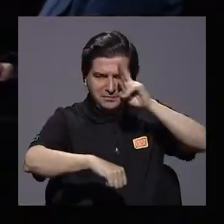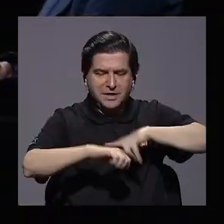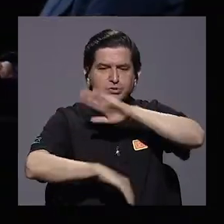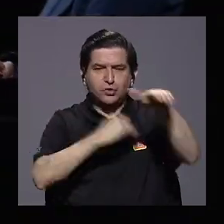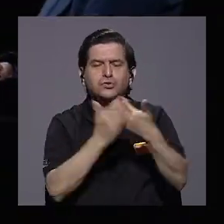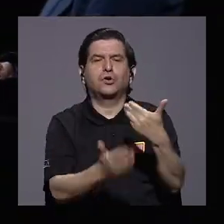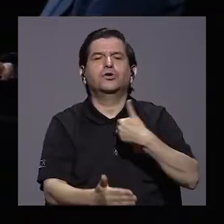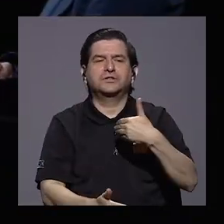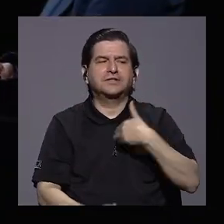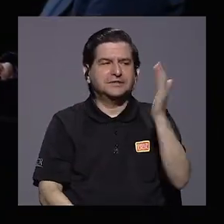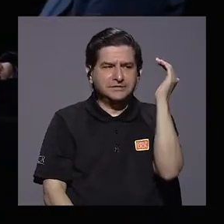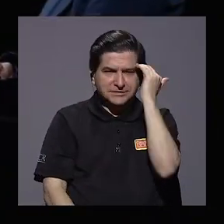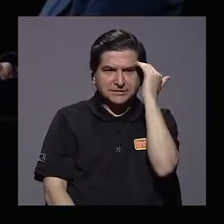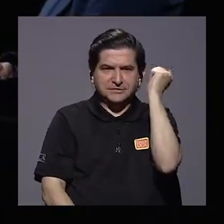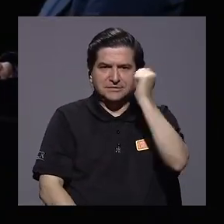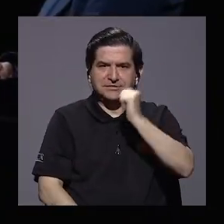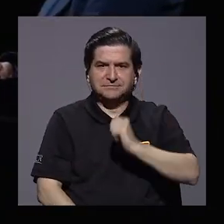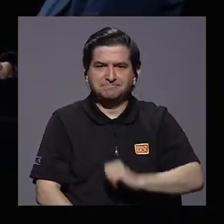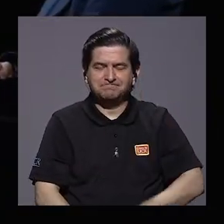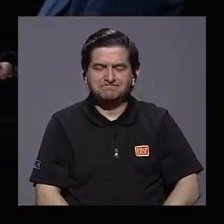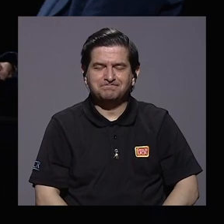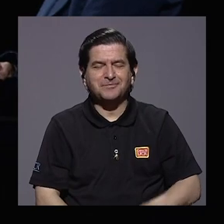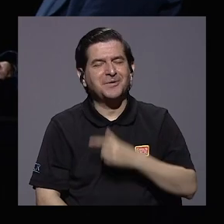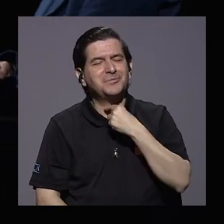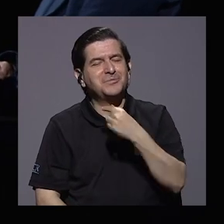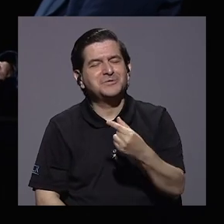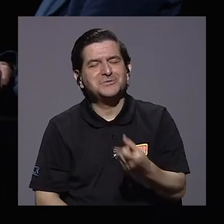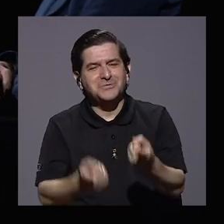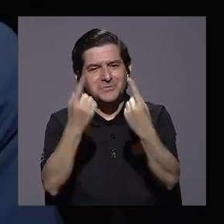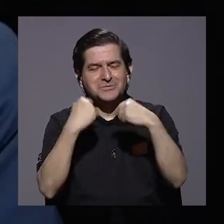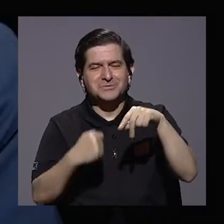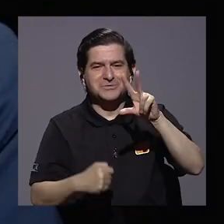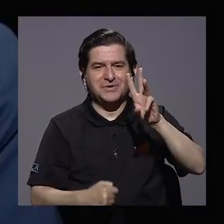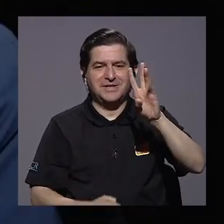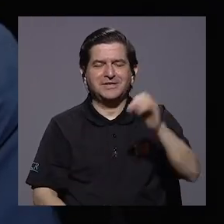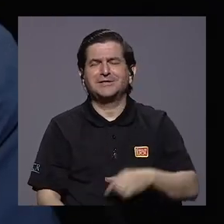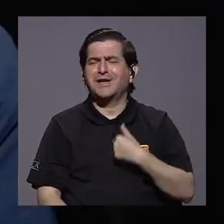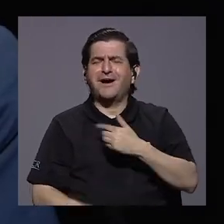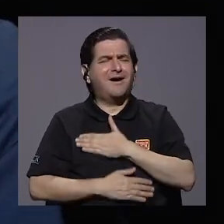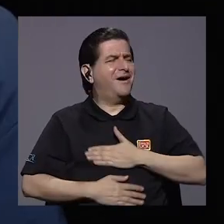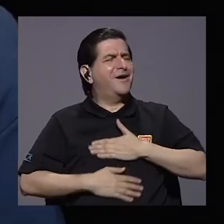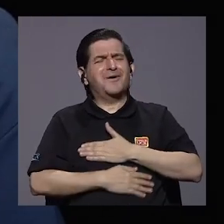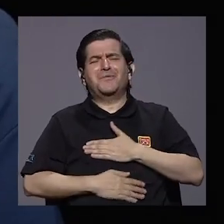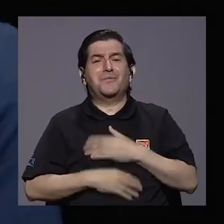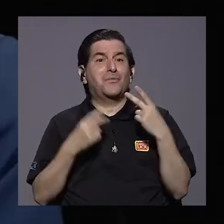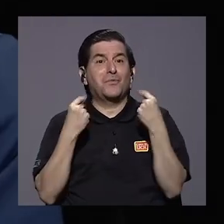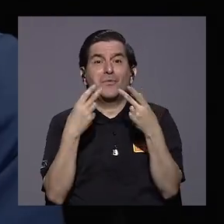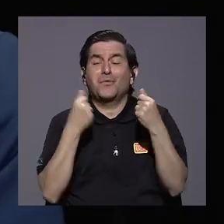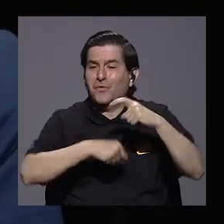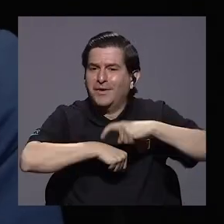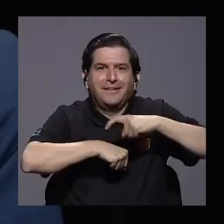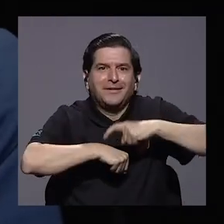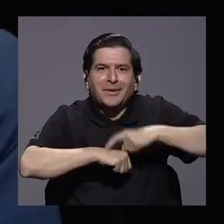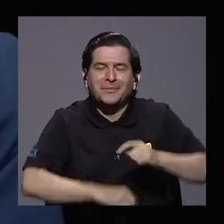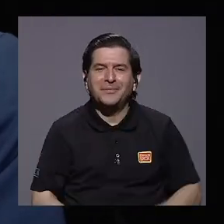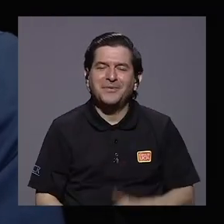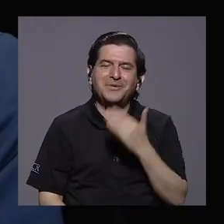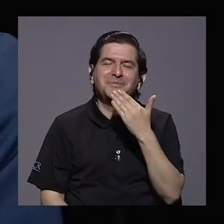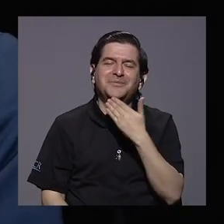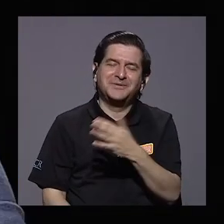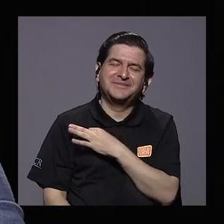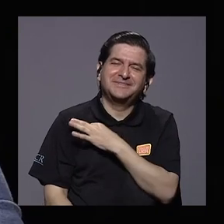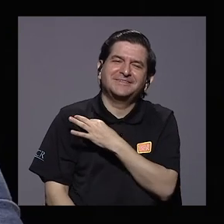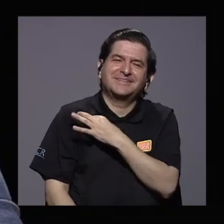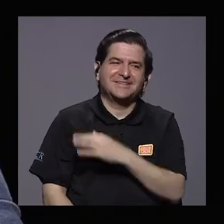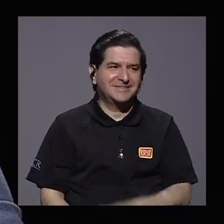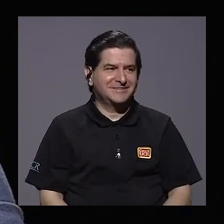todos tenemos que saber. Pues un gusto tenerla en 360. Lo he disfrutado muchísimo, se me hizo rapidísimo y gracias por la invitación.